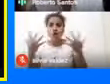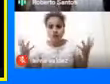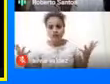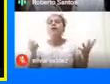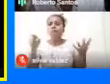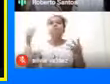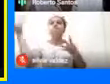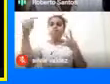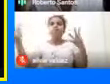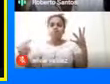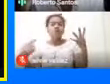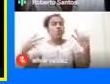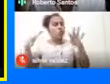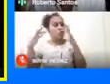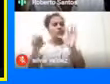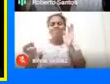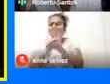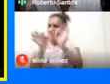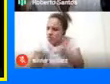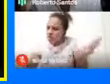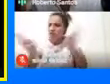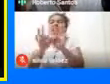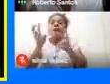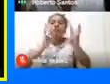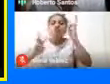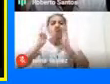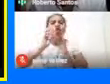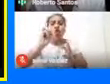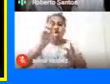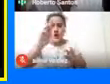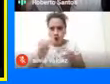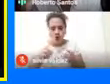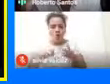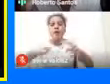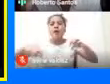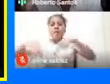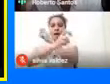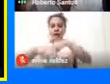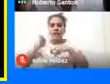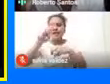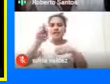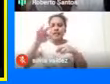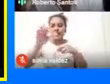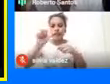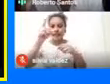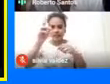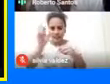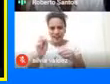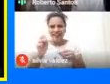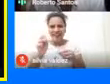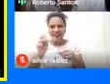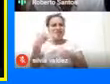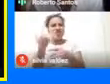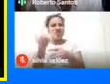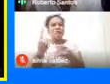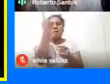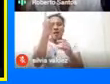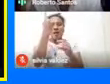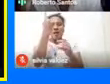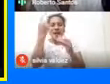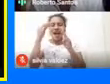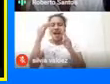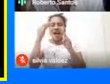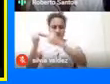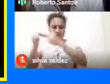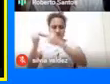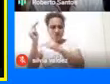aparecen También muy simbólicos Como el Museo del Oro El Parque de Santander Donde estaba La primera capilla Que se construyó